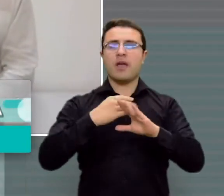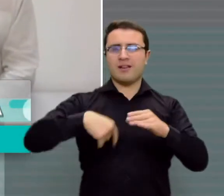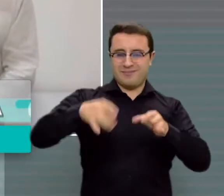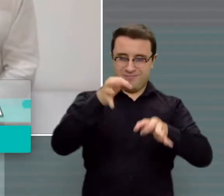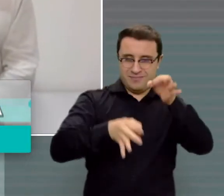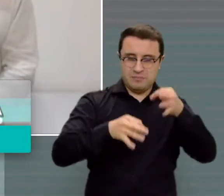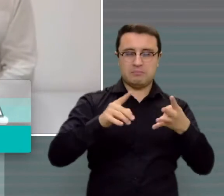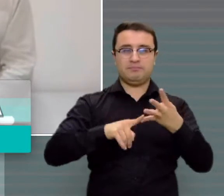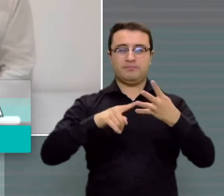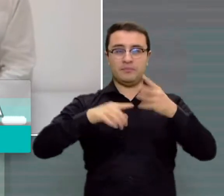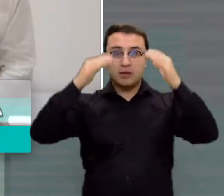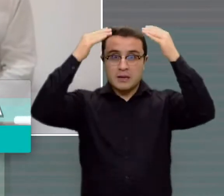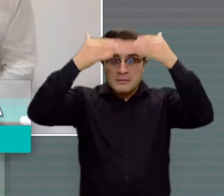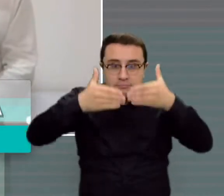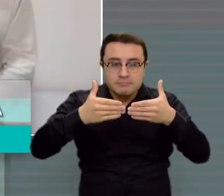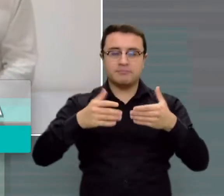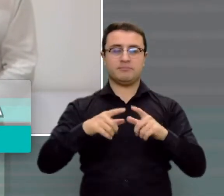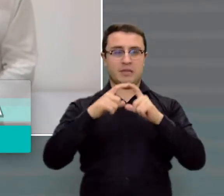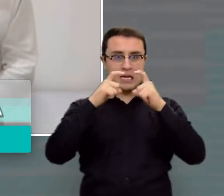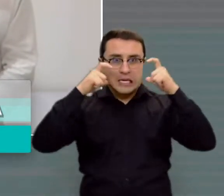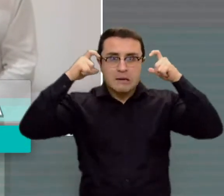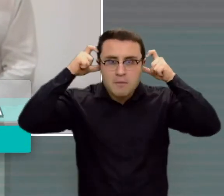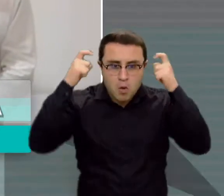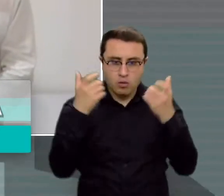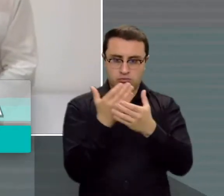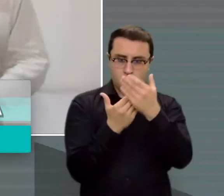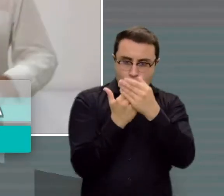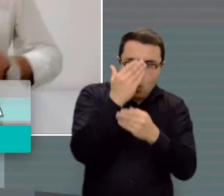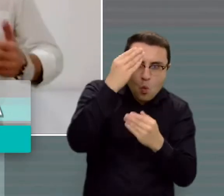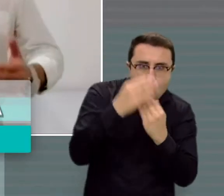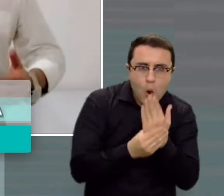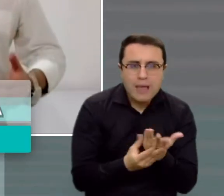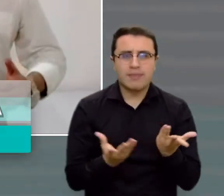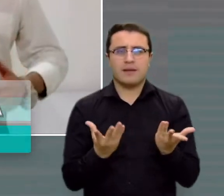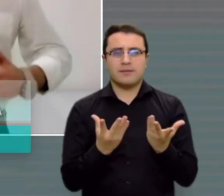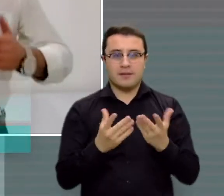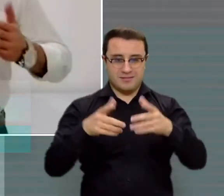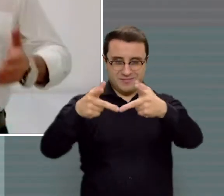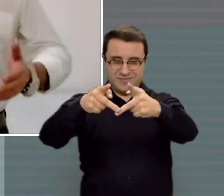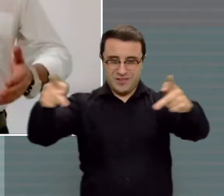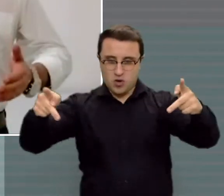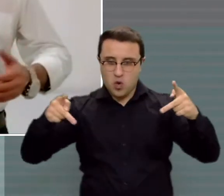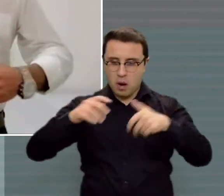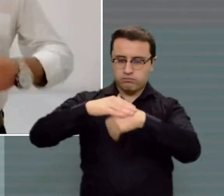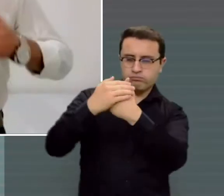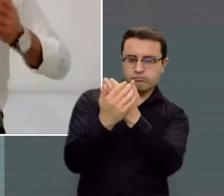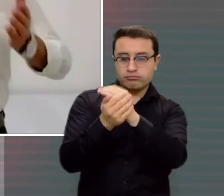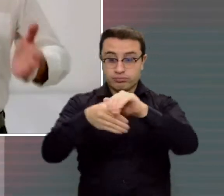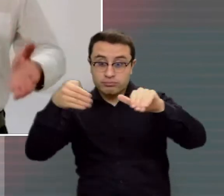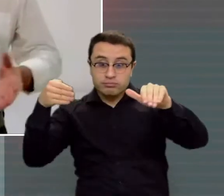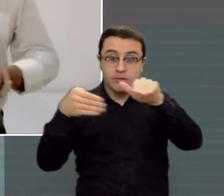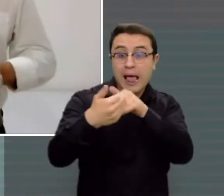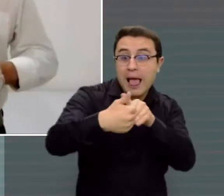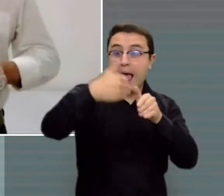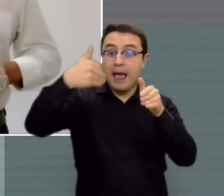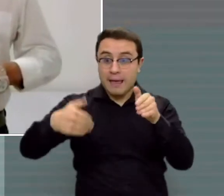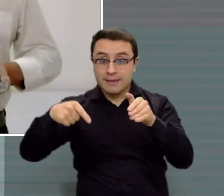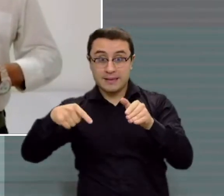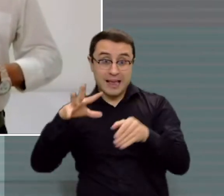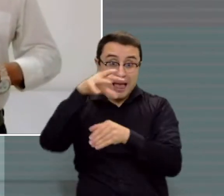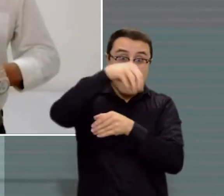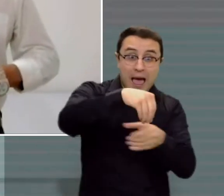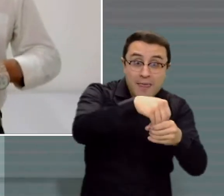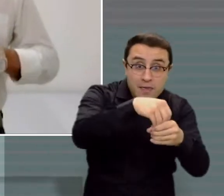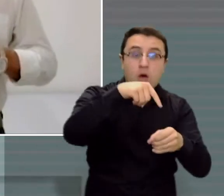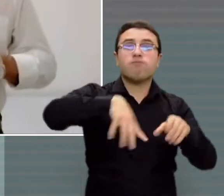de tapabocas, de guantes, de puestos de lavado de manos al ingreso, dentro del puesto y a la salida del puesto